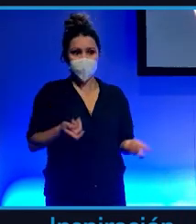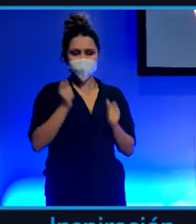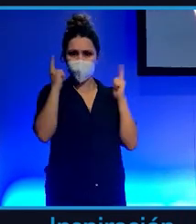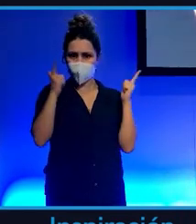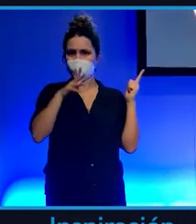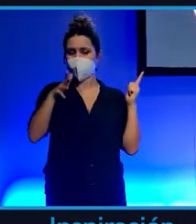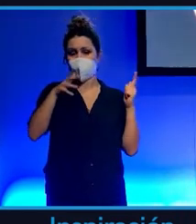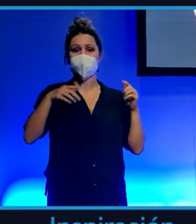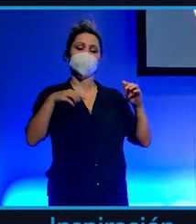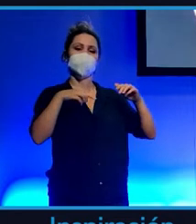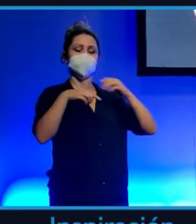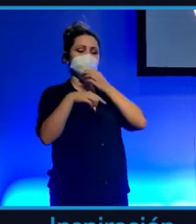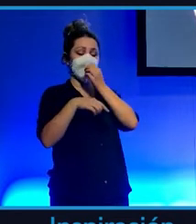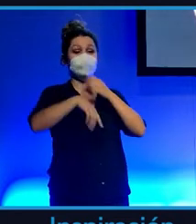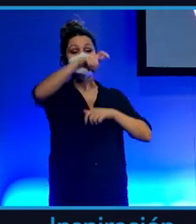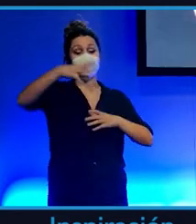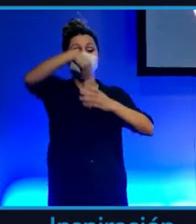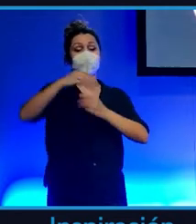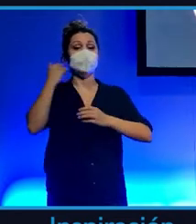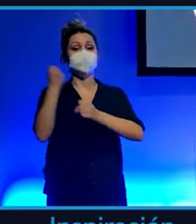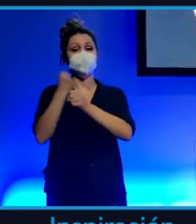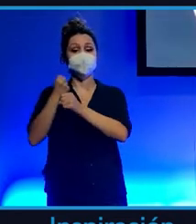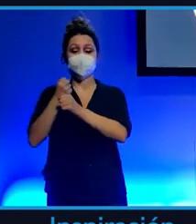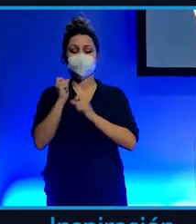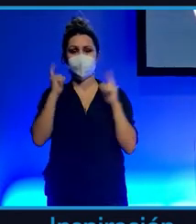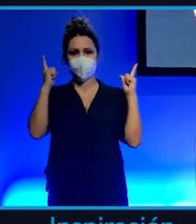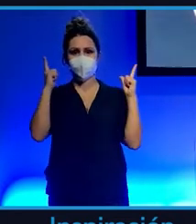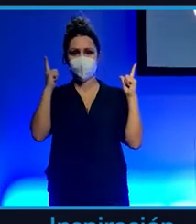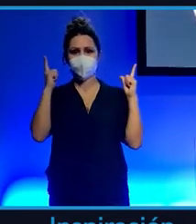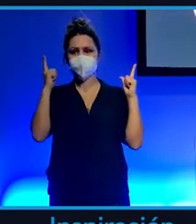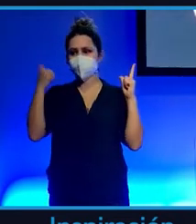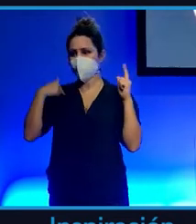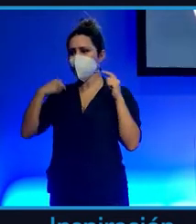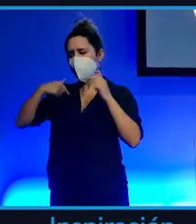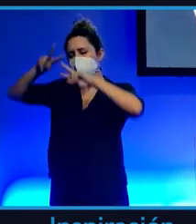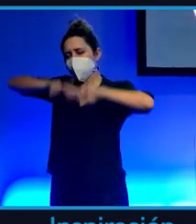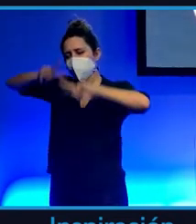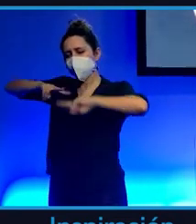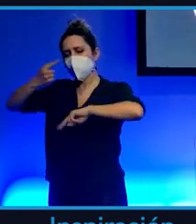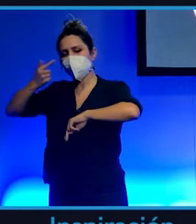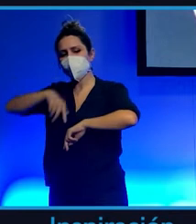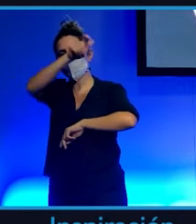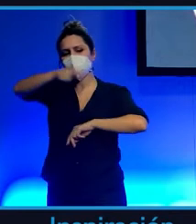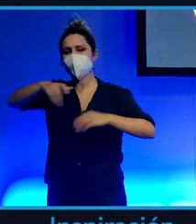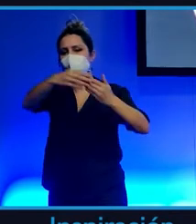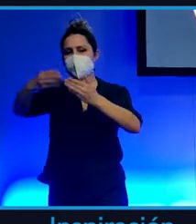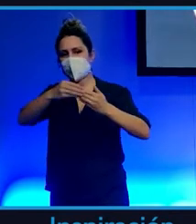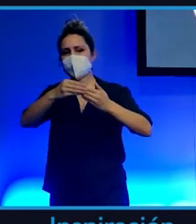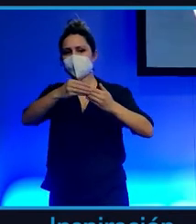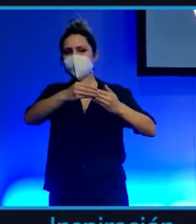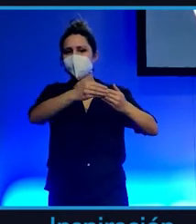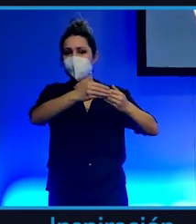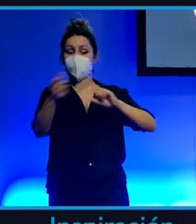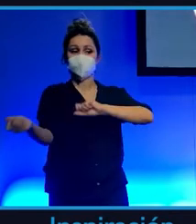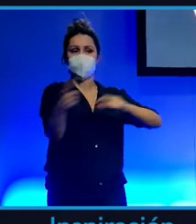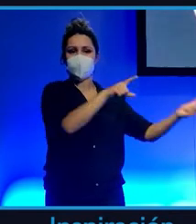hay directivos de banca que se han dado cuenta cuando han empezado a investigar cuánto dinero sale de las cuentas de sus clientes a servicios de